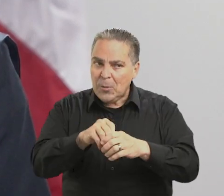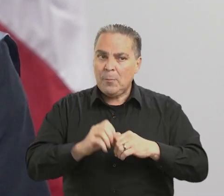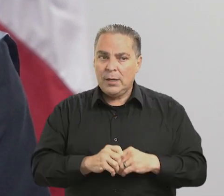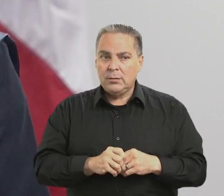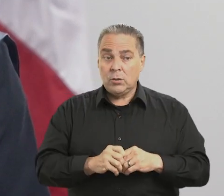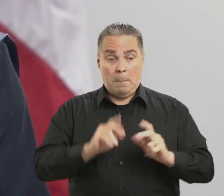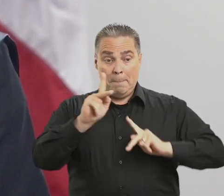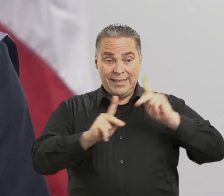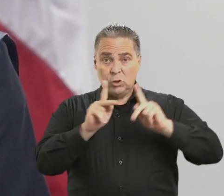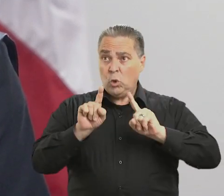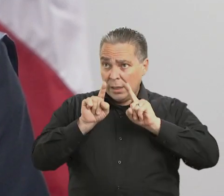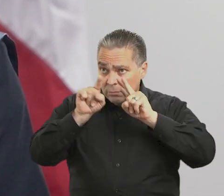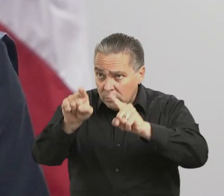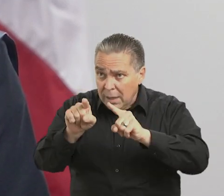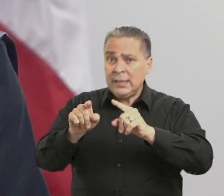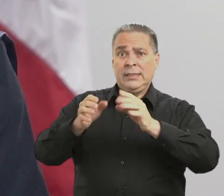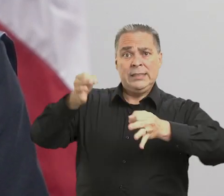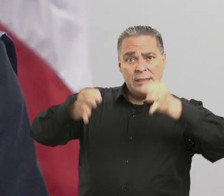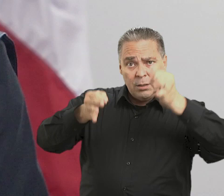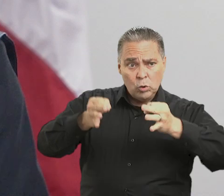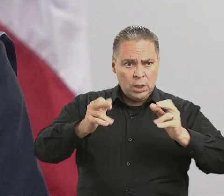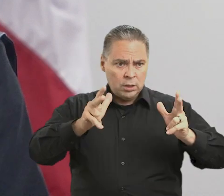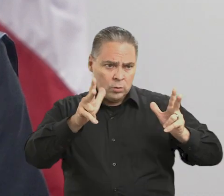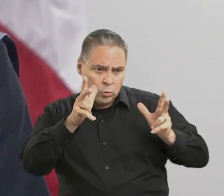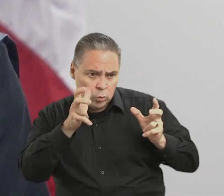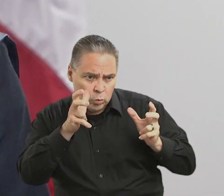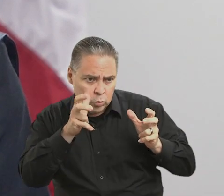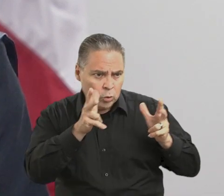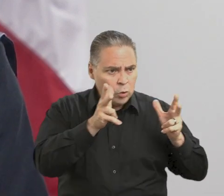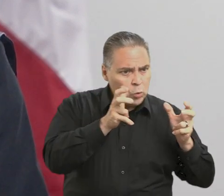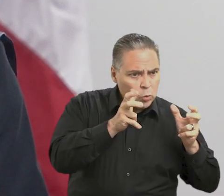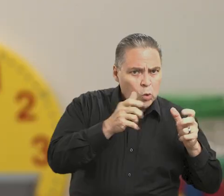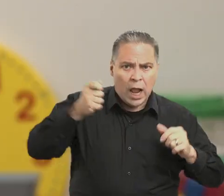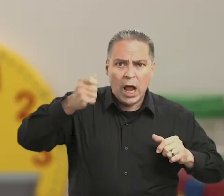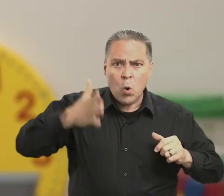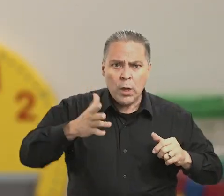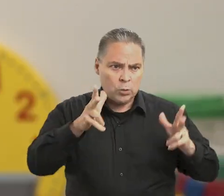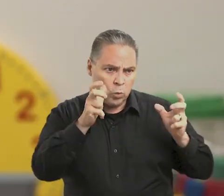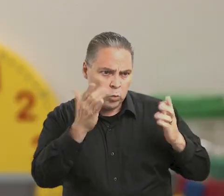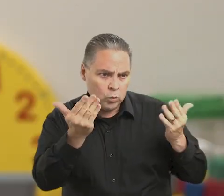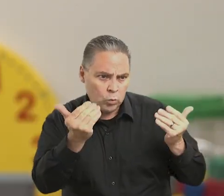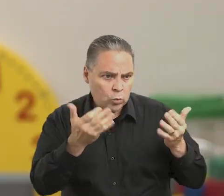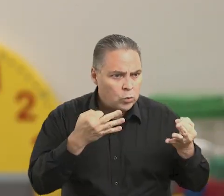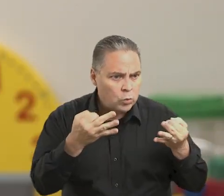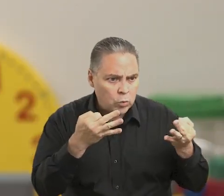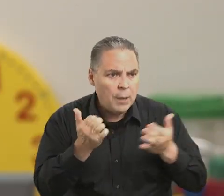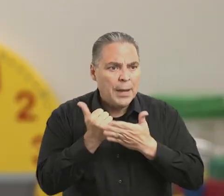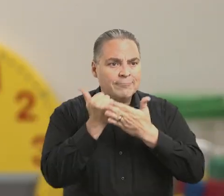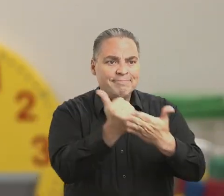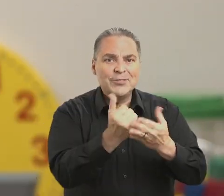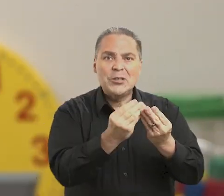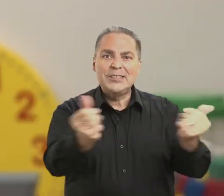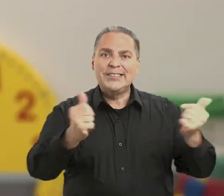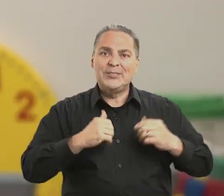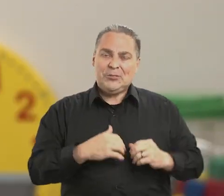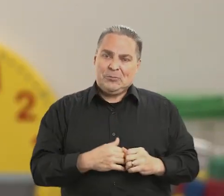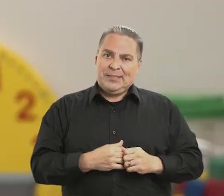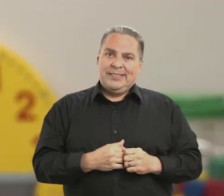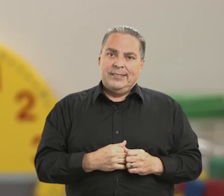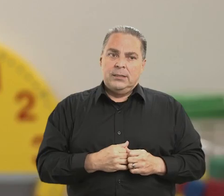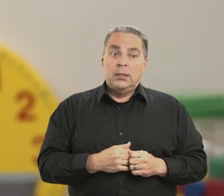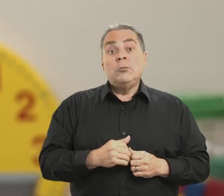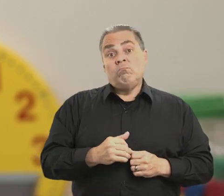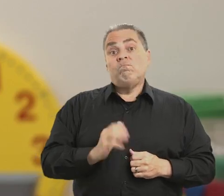tribunal deben ser escuchadas y tomadas en cuenta por el juez o la jueza. Nuestro deber es decir la verdad